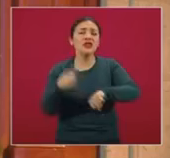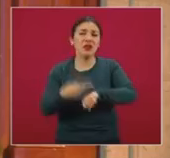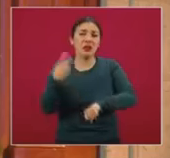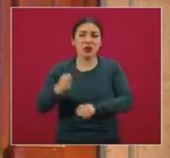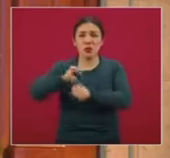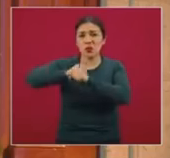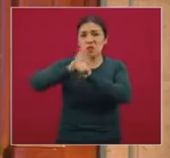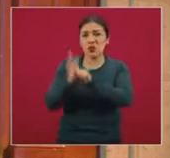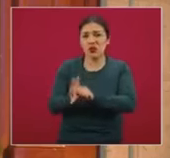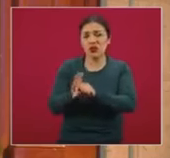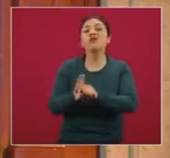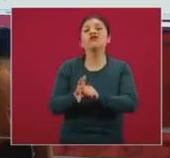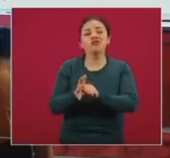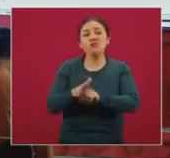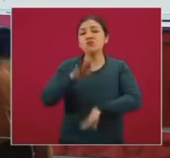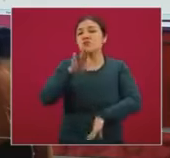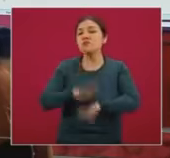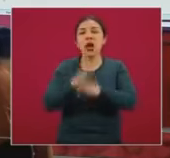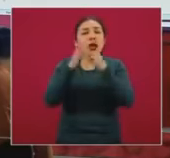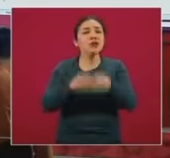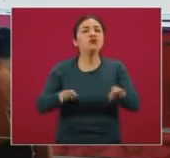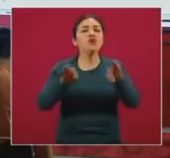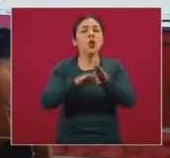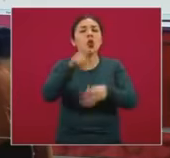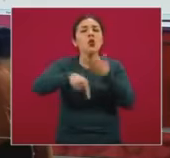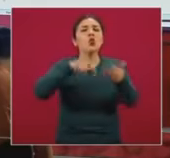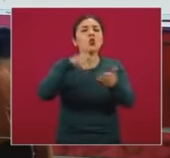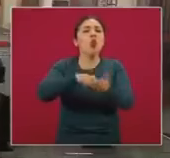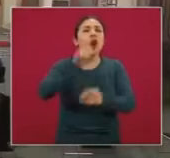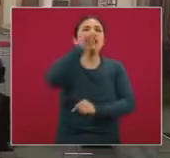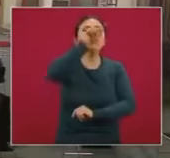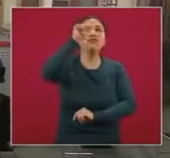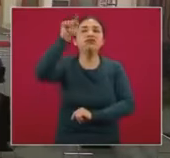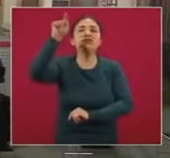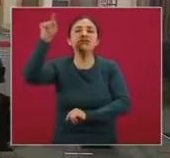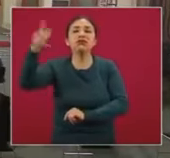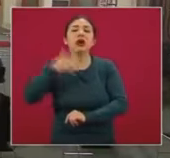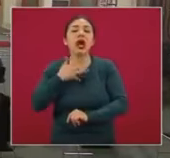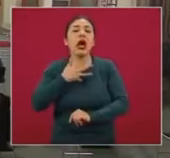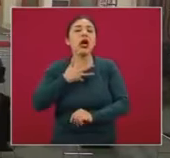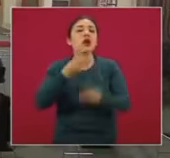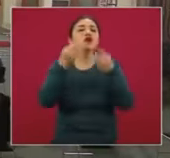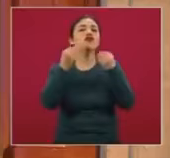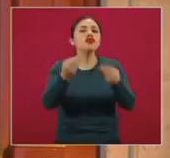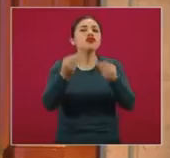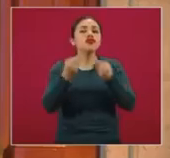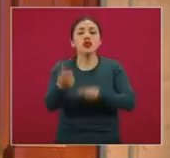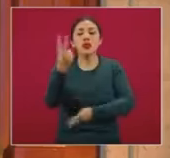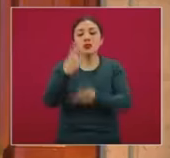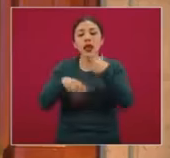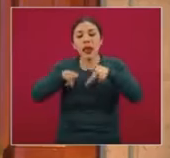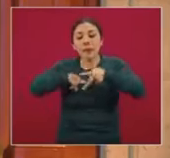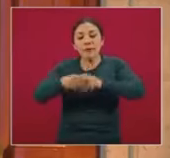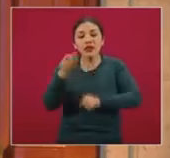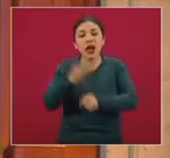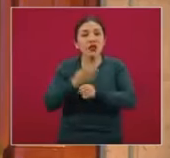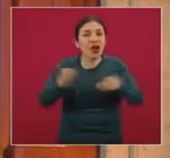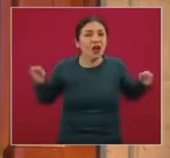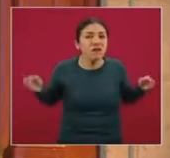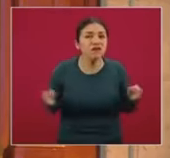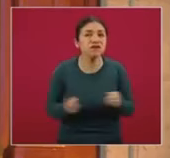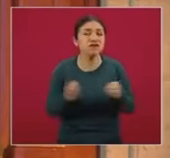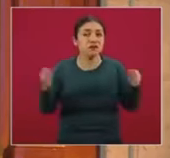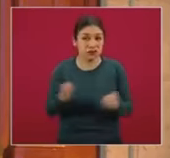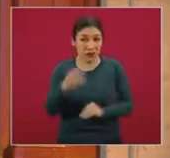-19, sobre todo en las regiones del mundo, en donde estamos entrando a la temporada invernal.